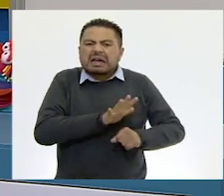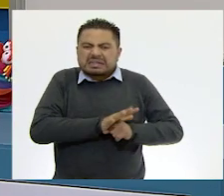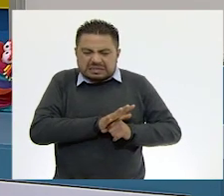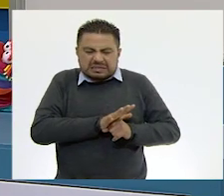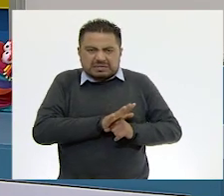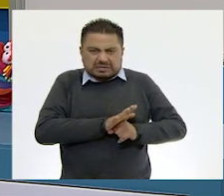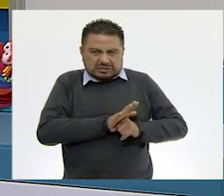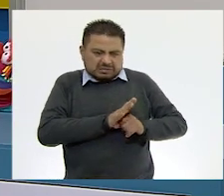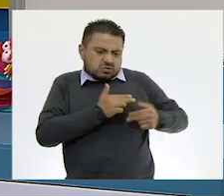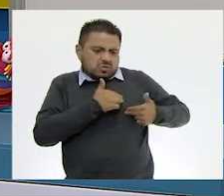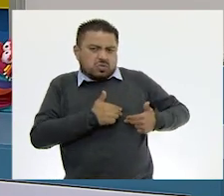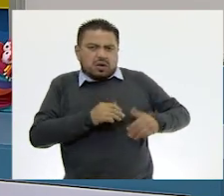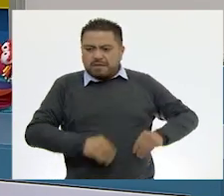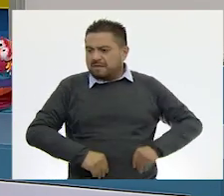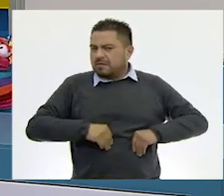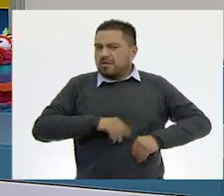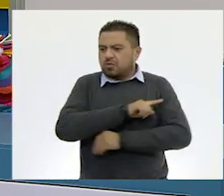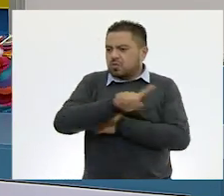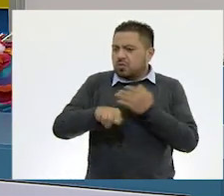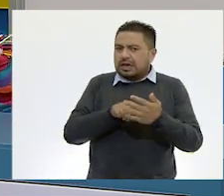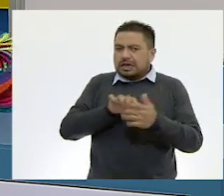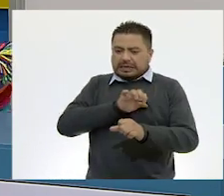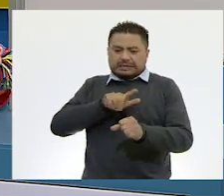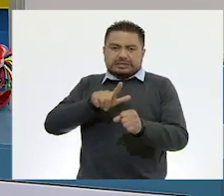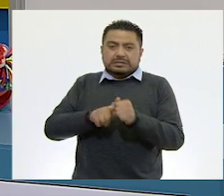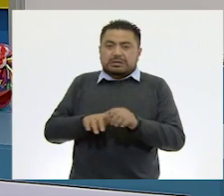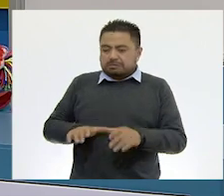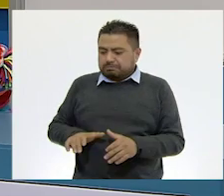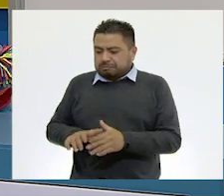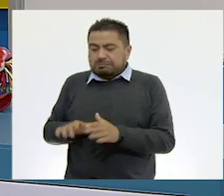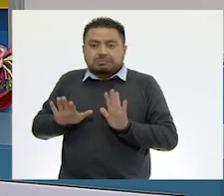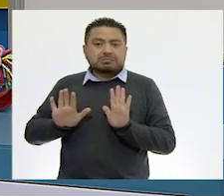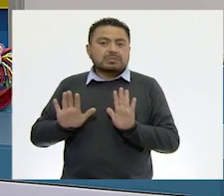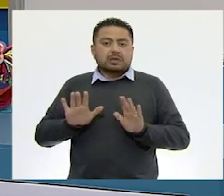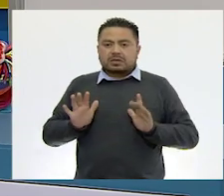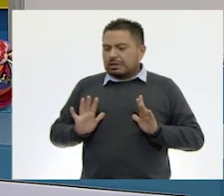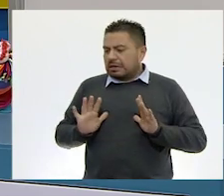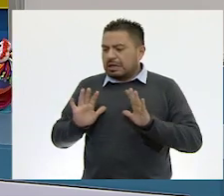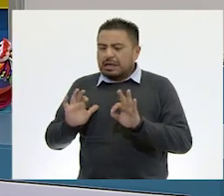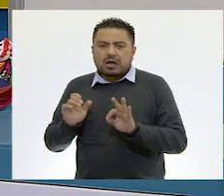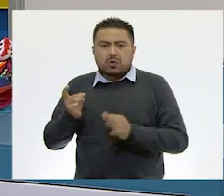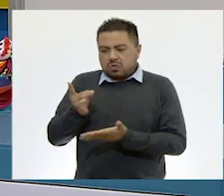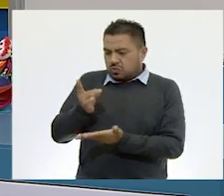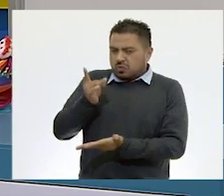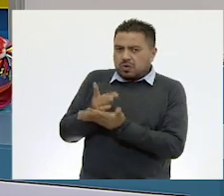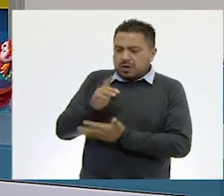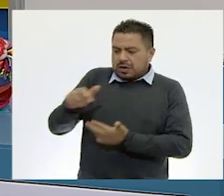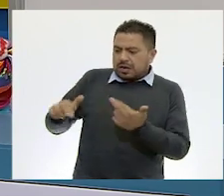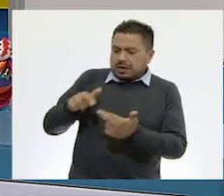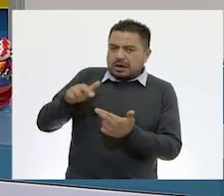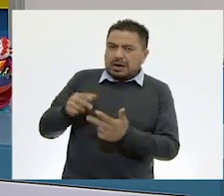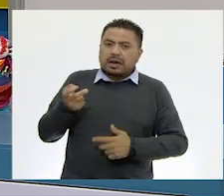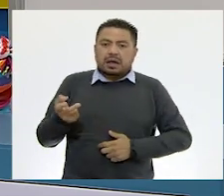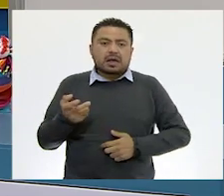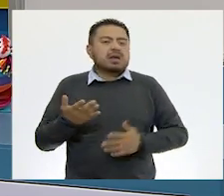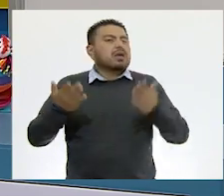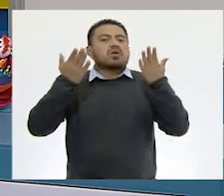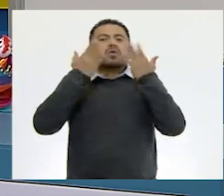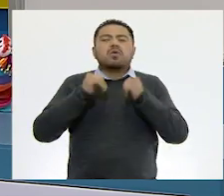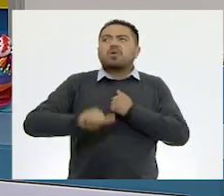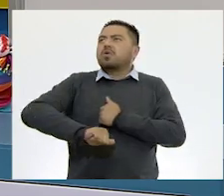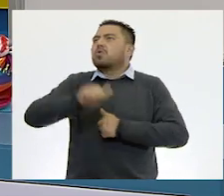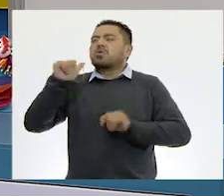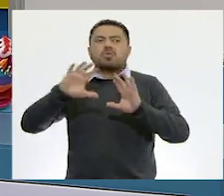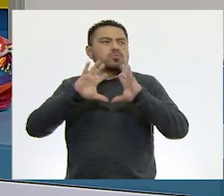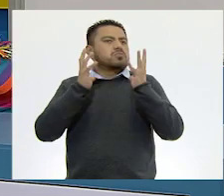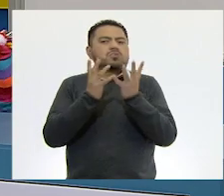es un ser vivo que vive en un sitio específico, es decir, que es nativo de una sola región y de ninguna otra